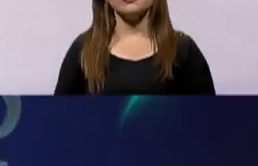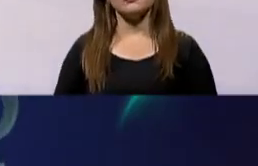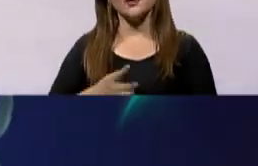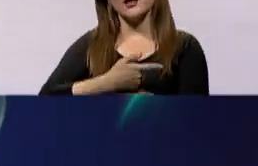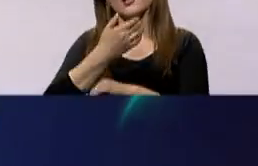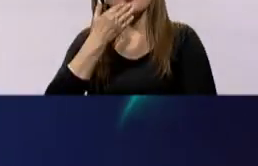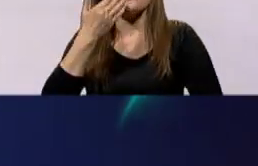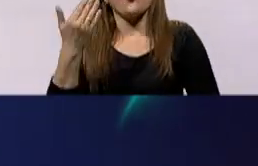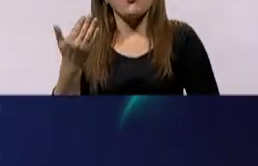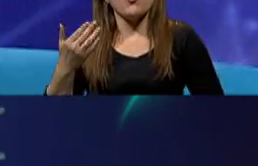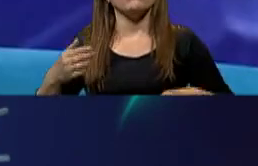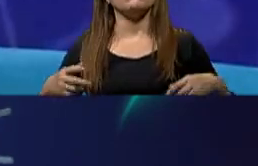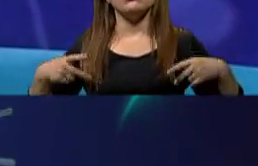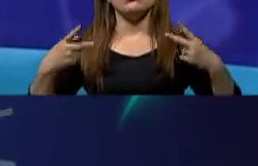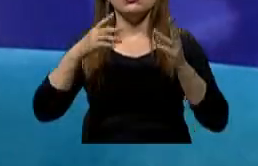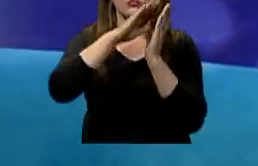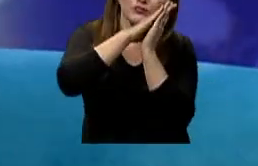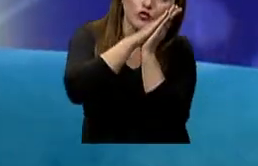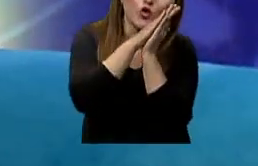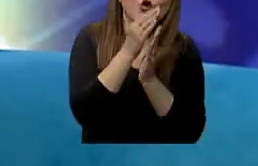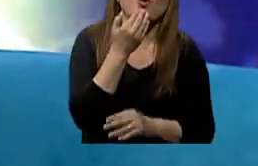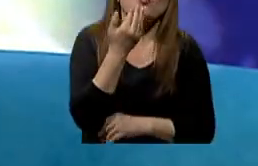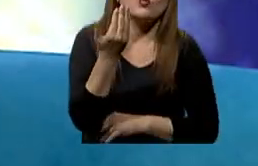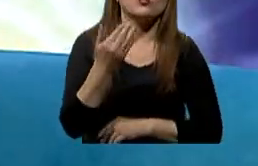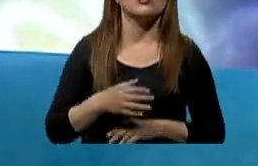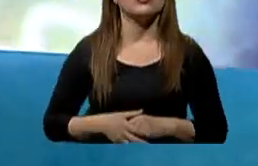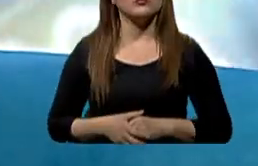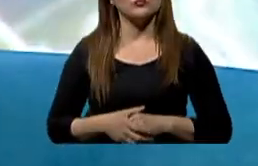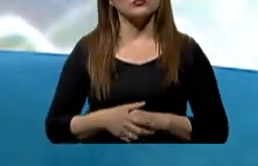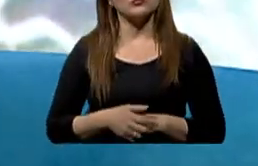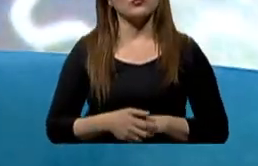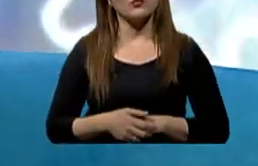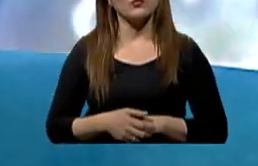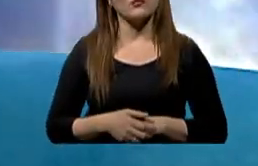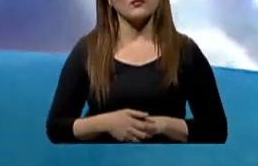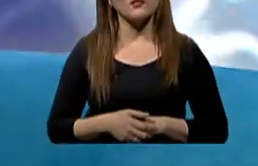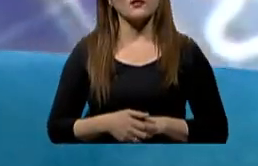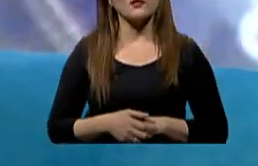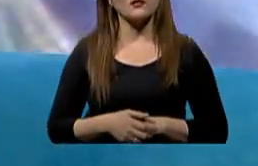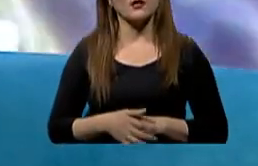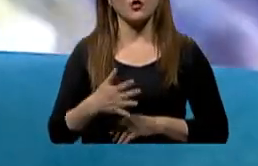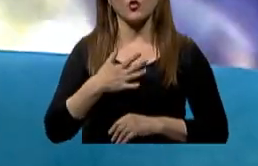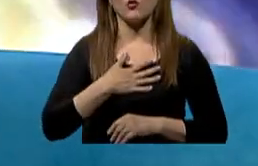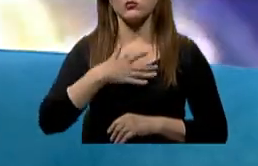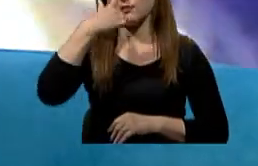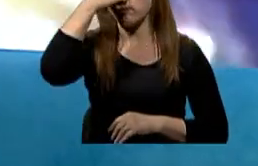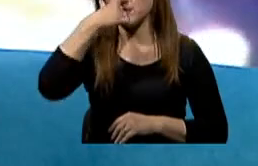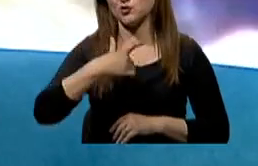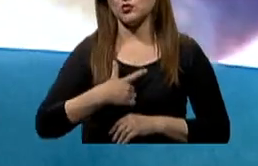sueño? Mira, a nivel de términos de sueño, yo soy una persona que por lo general me acuesto muy temprano.